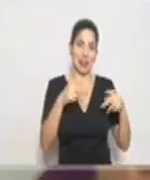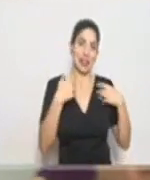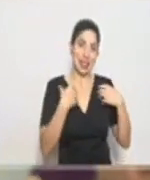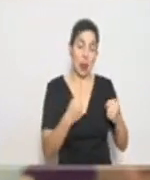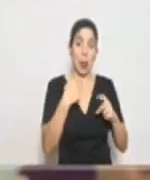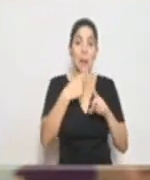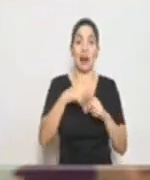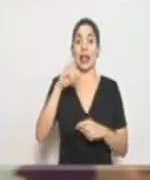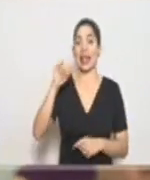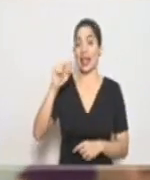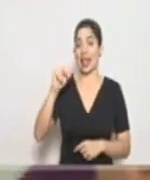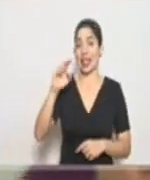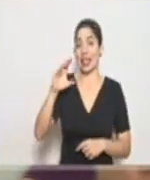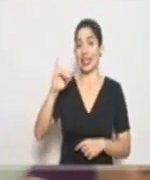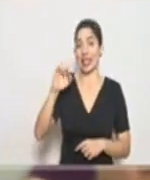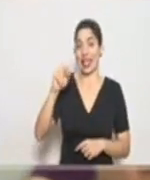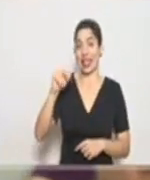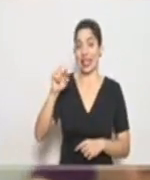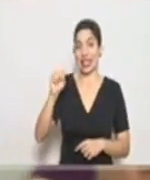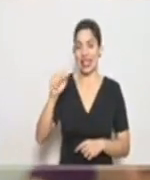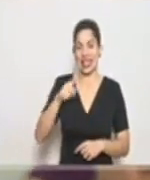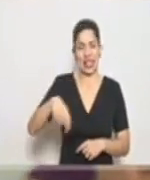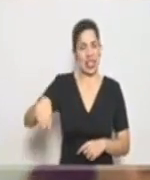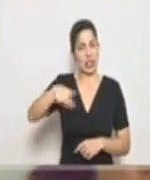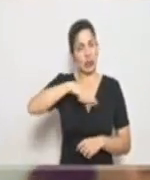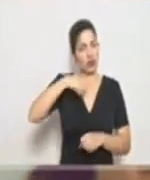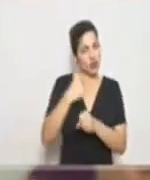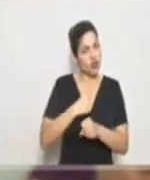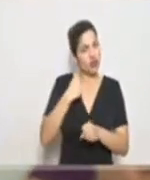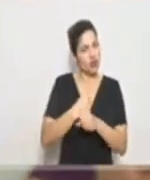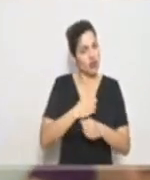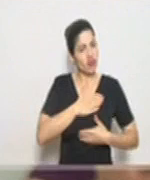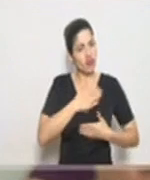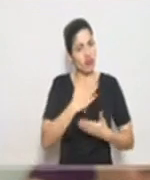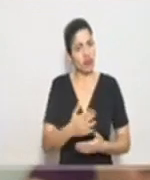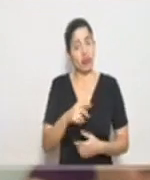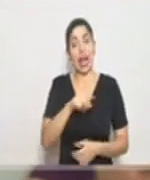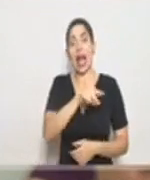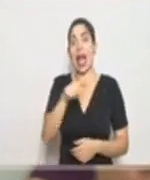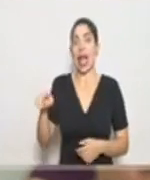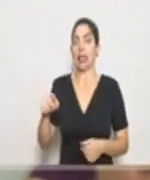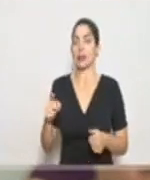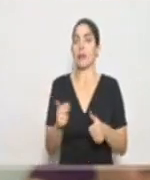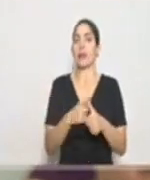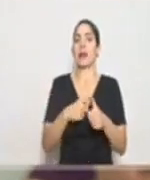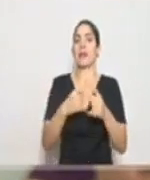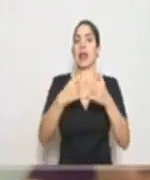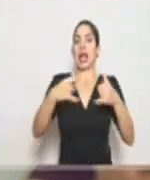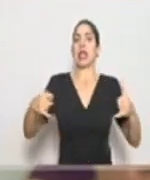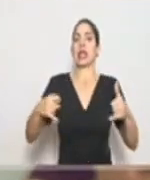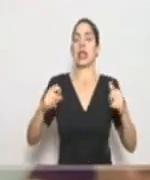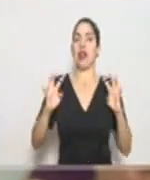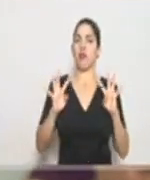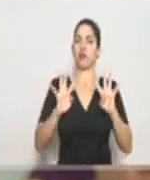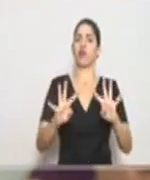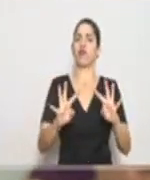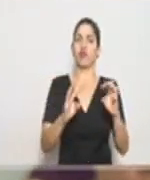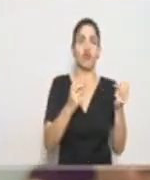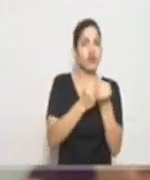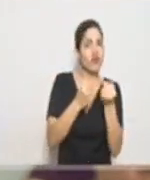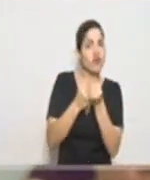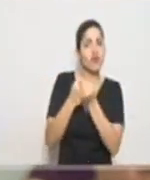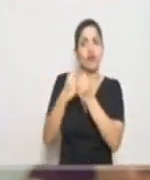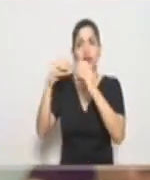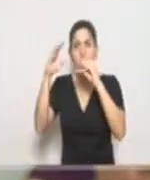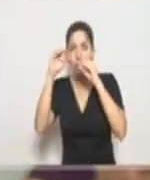inciencia también, que está trabajando dando todo lo posible, son los que al final están en la primera línea, están dándonos ese empuje para tener